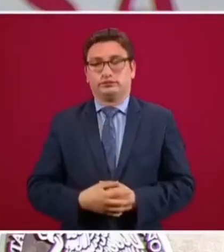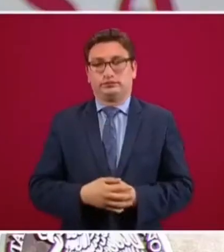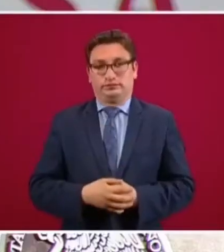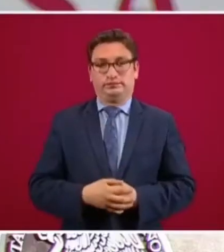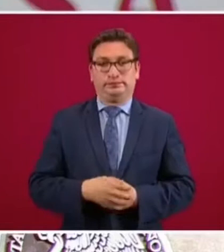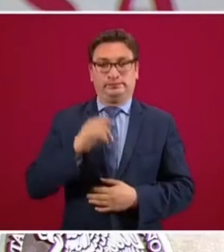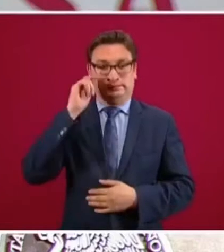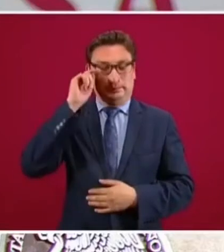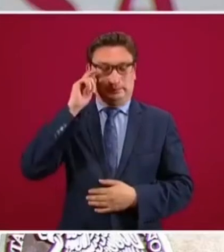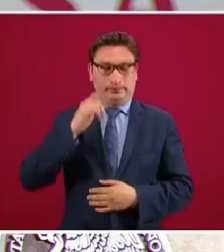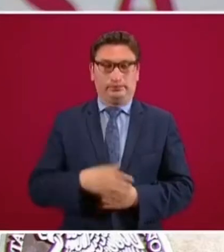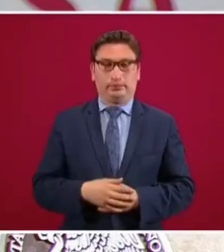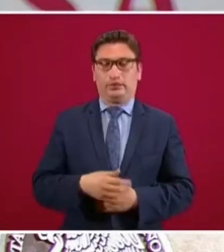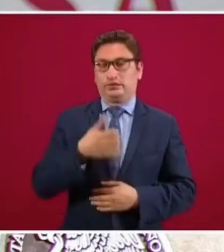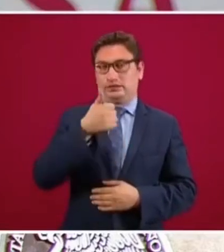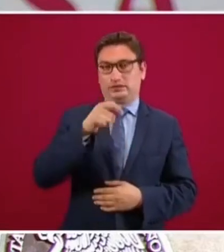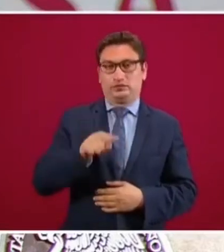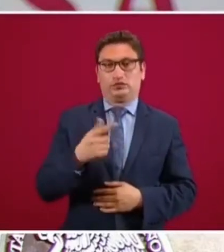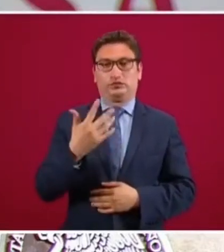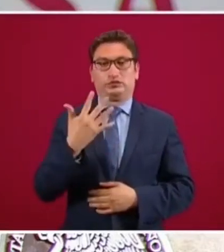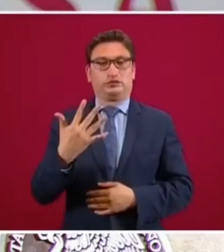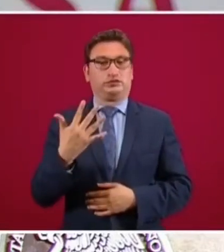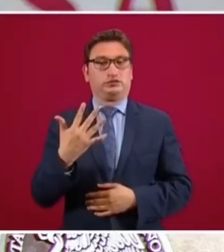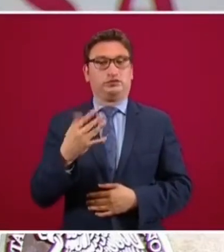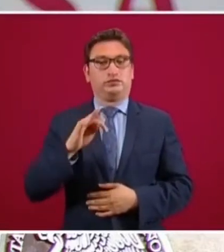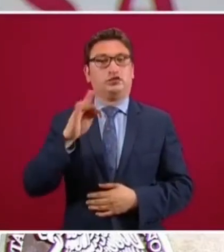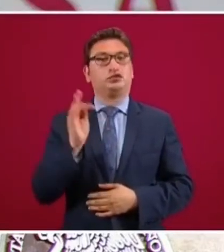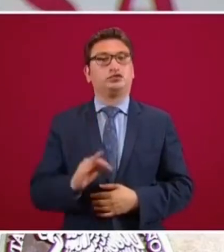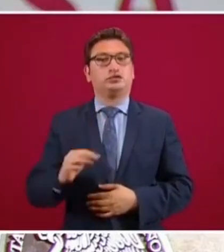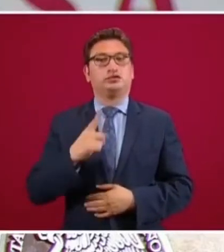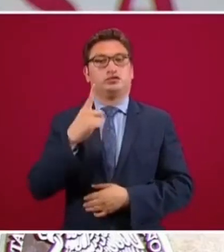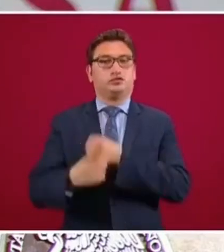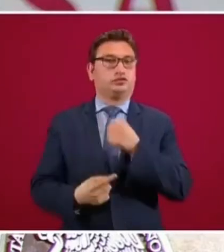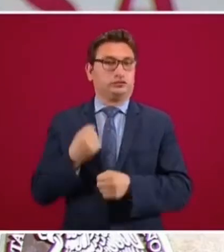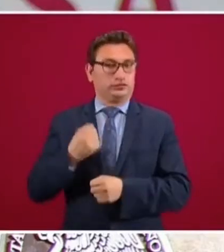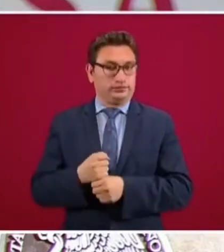Es 6.5 por ciento anual.